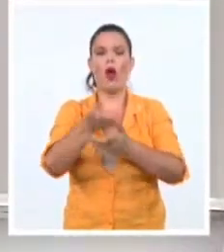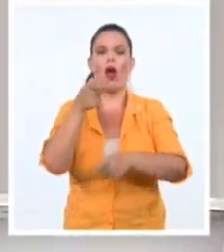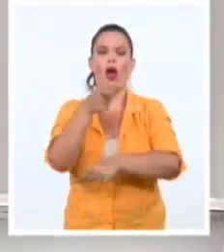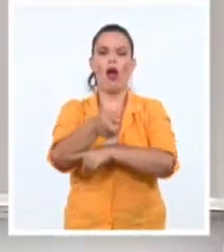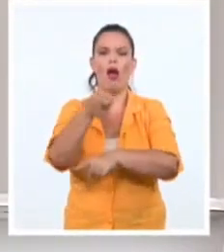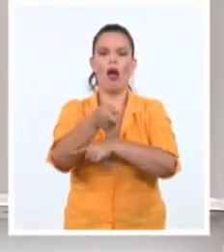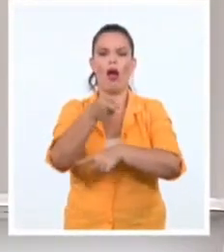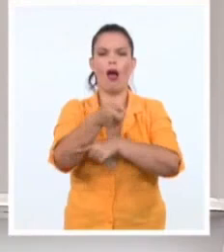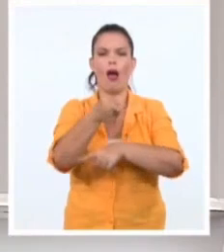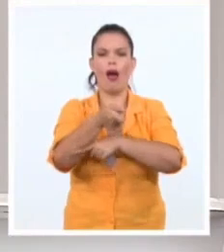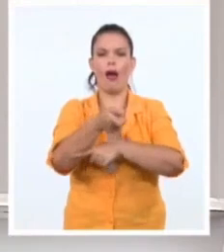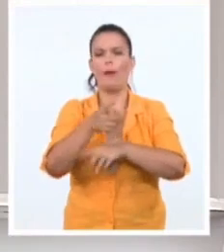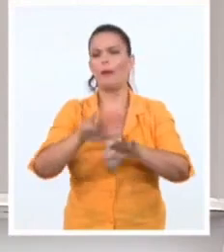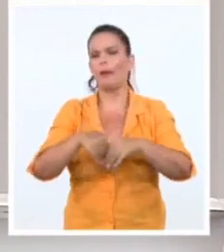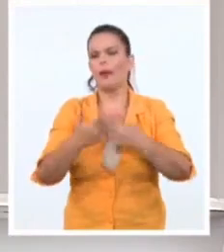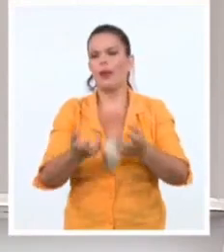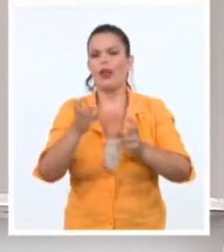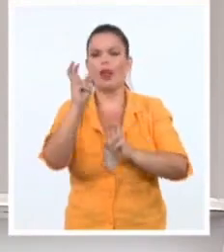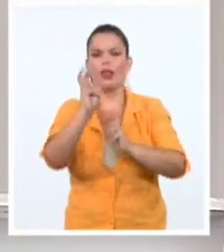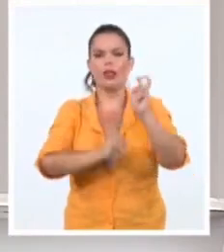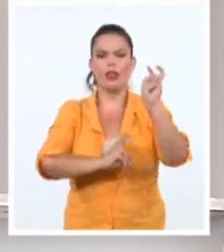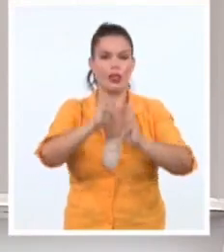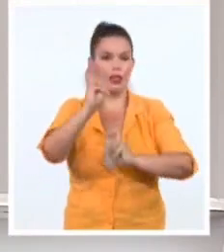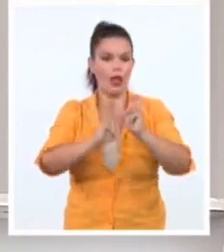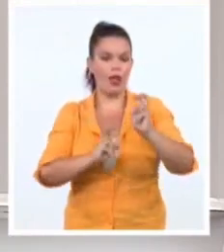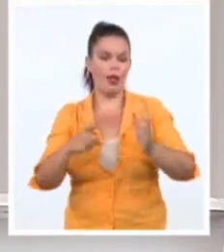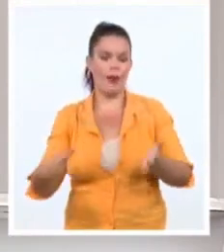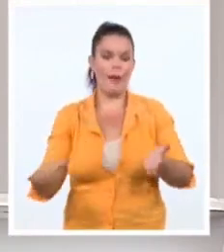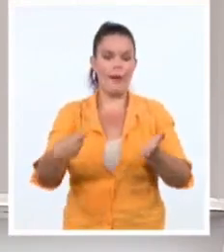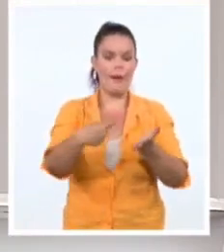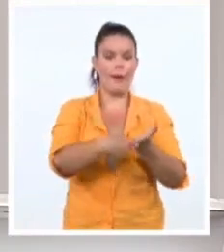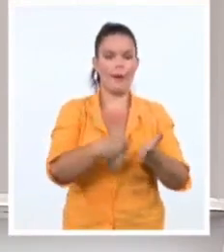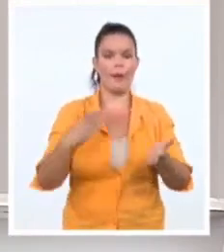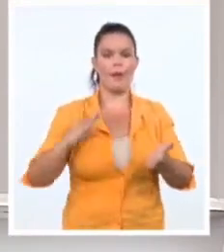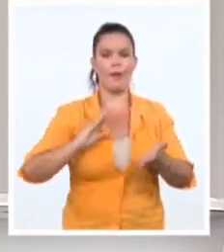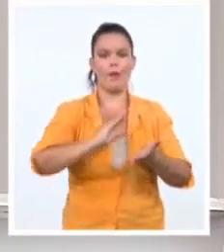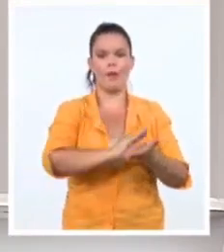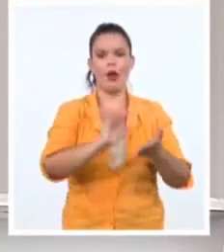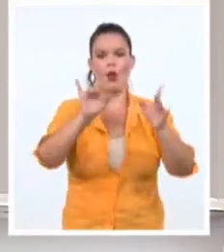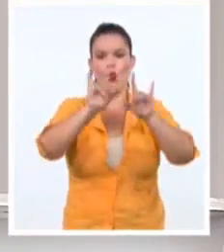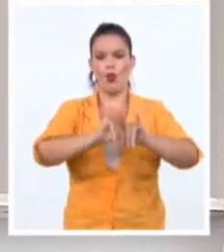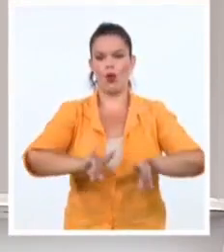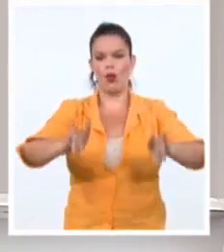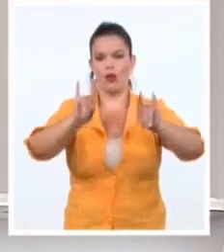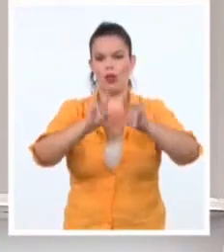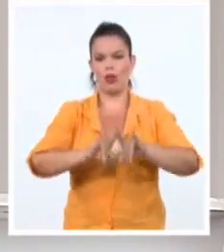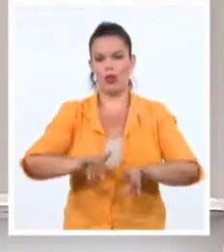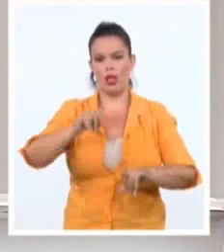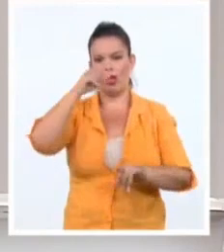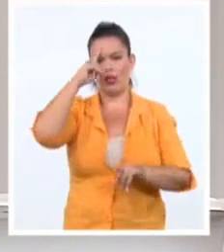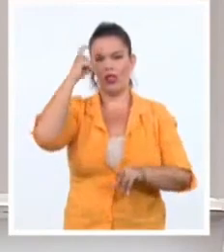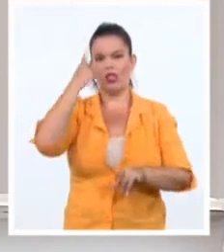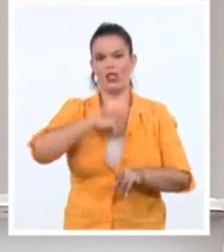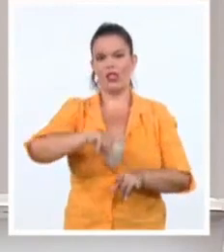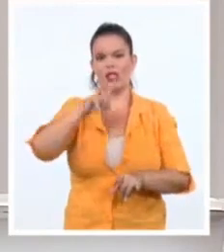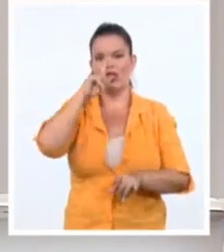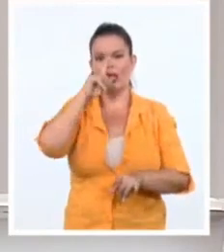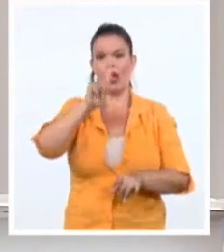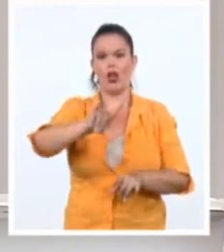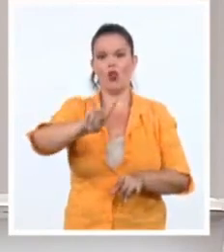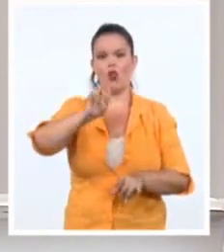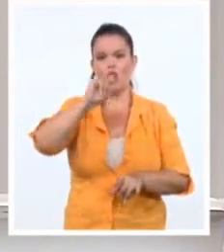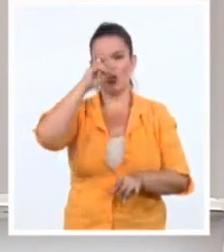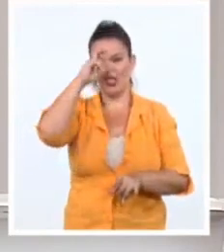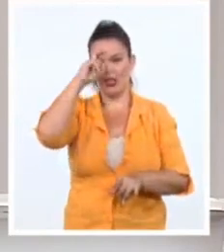preparación en un taller auspiciado por la Universidad San Luis, el Campus Madrid, donde